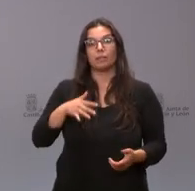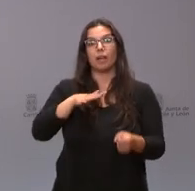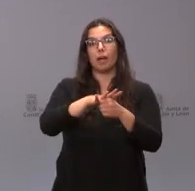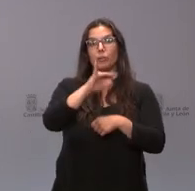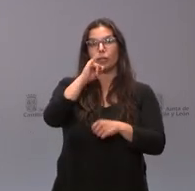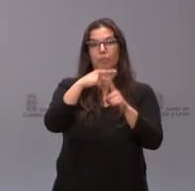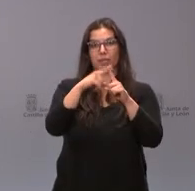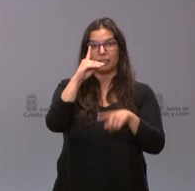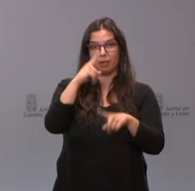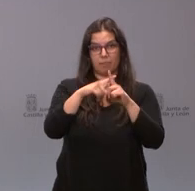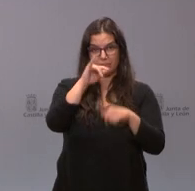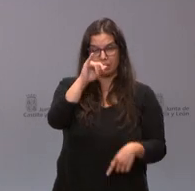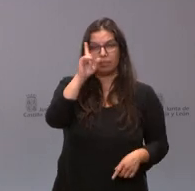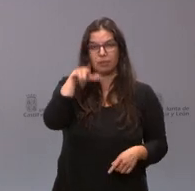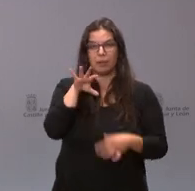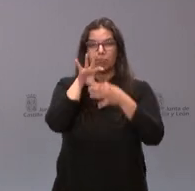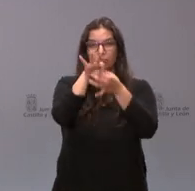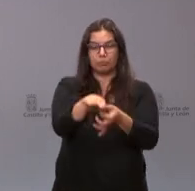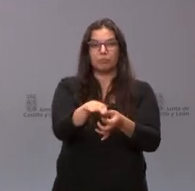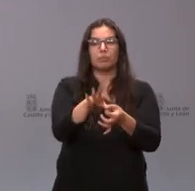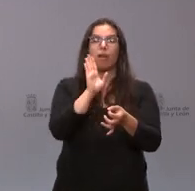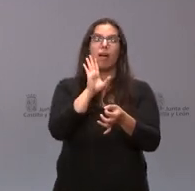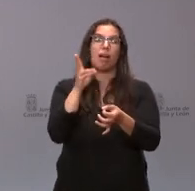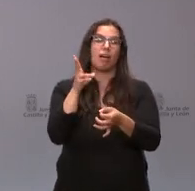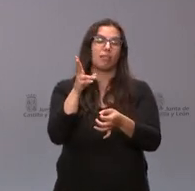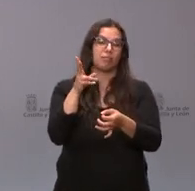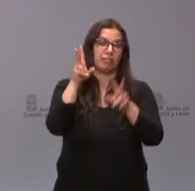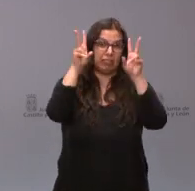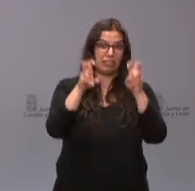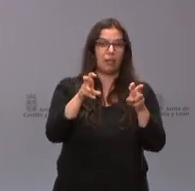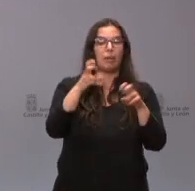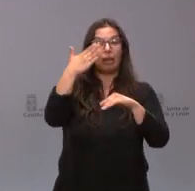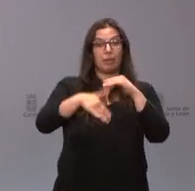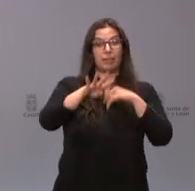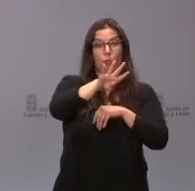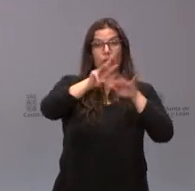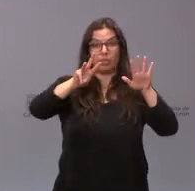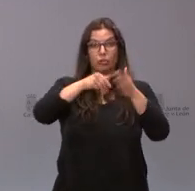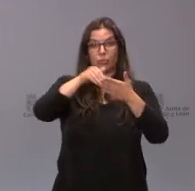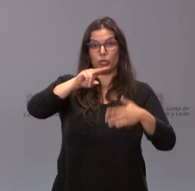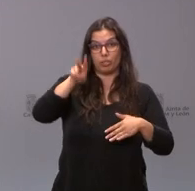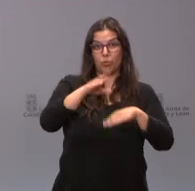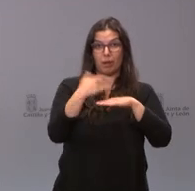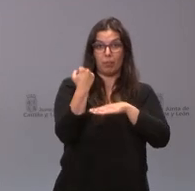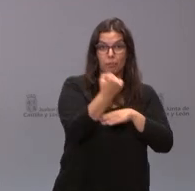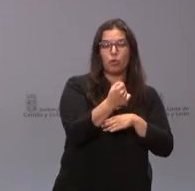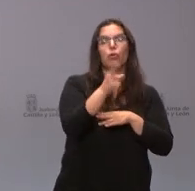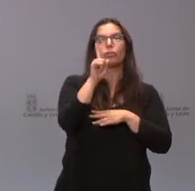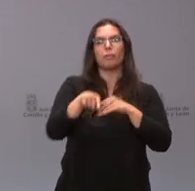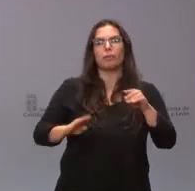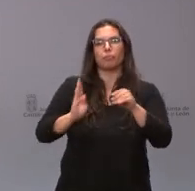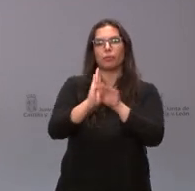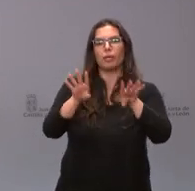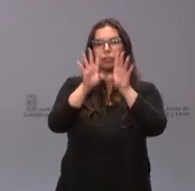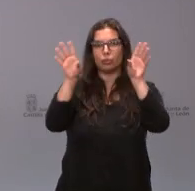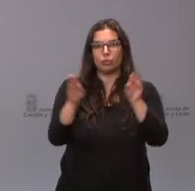de Masí y también vinculada a la cuestión anterior, donde hay un límite de 48 millones de euros de apoyo, se van a destinar un total